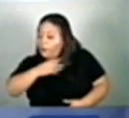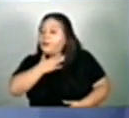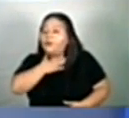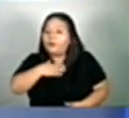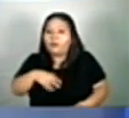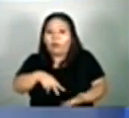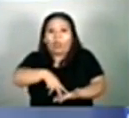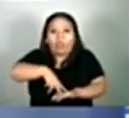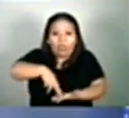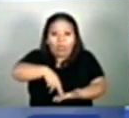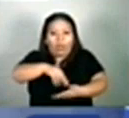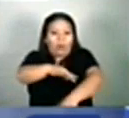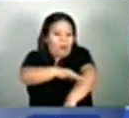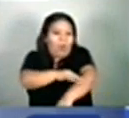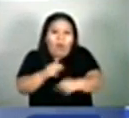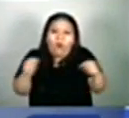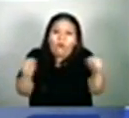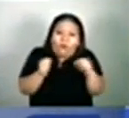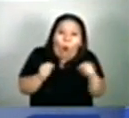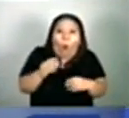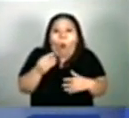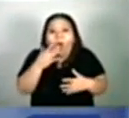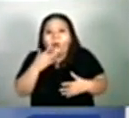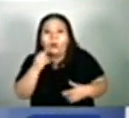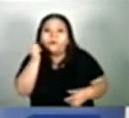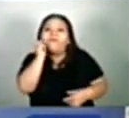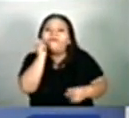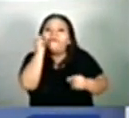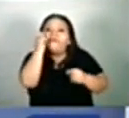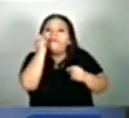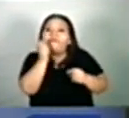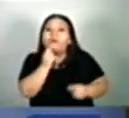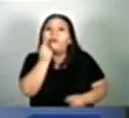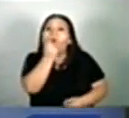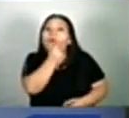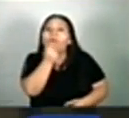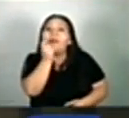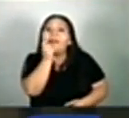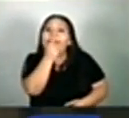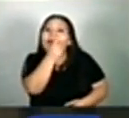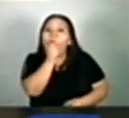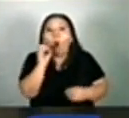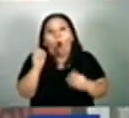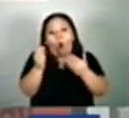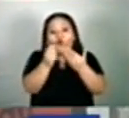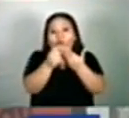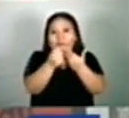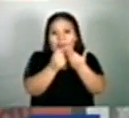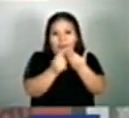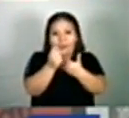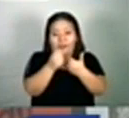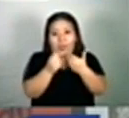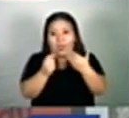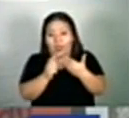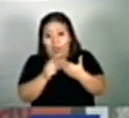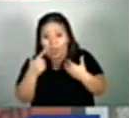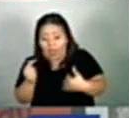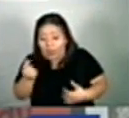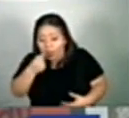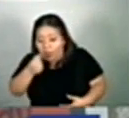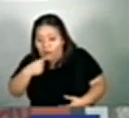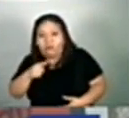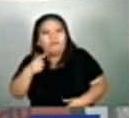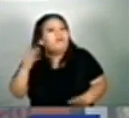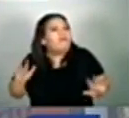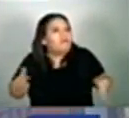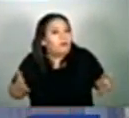cuerpo flácido, piel fría o húmeda y manchas en la piel, principalmente en los labios y uñas. En caso de exposición a esta droga, se